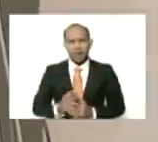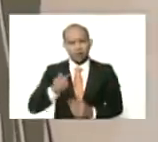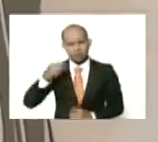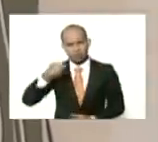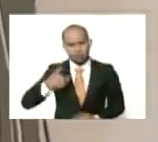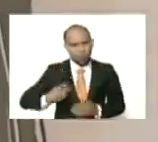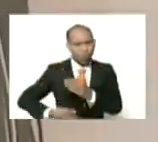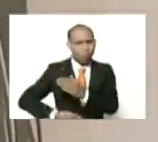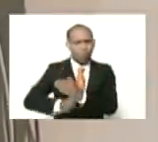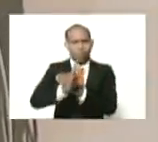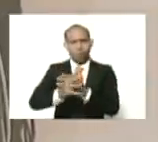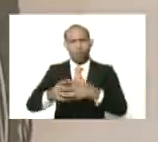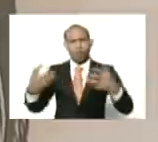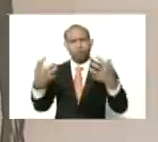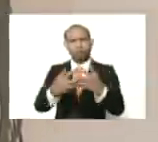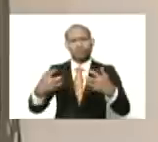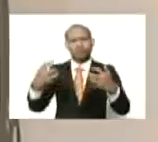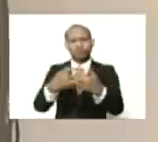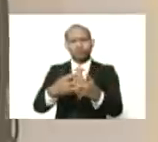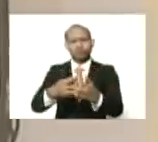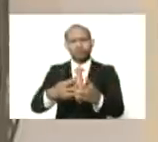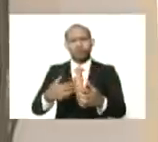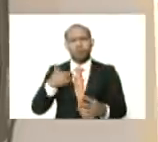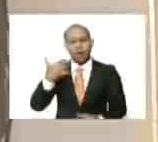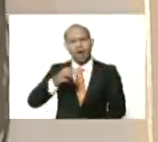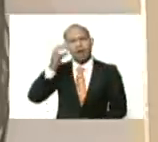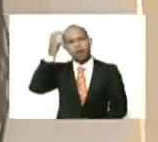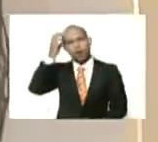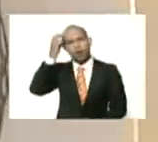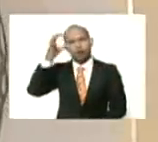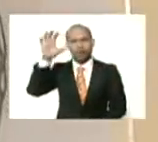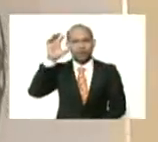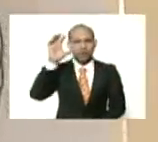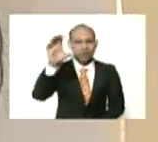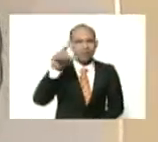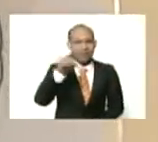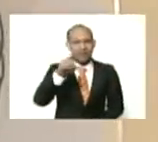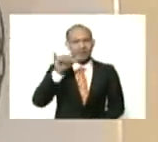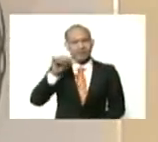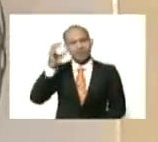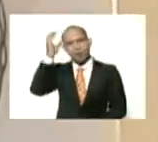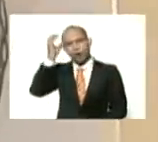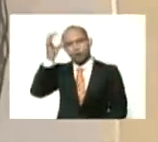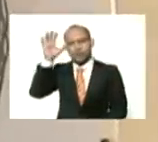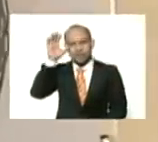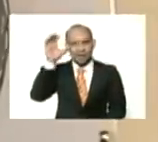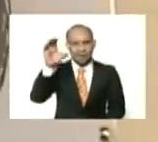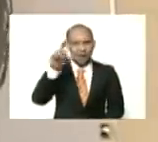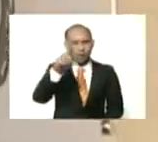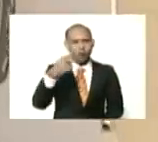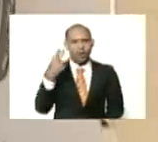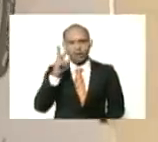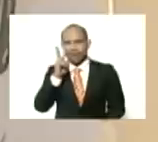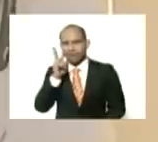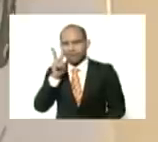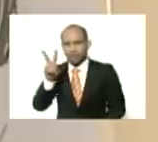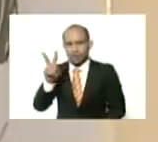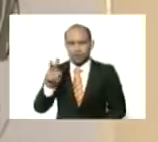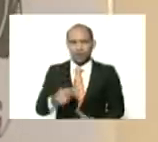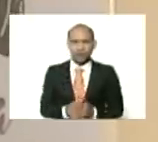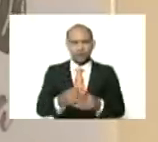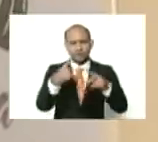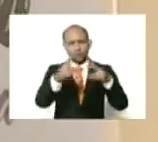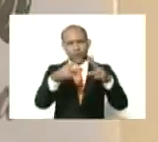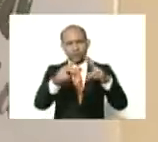a claudicar, en sus principios, porque había, conciencia de patria. Esa misma, conciencia de patria, que usted ha podido observar, en los